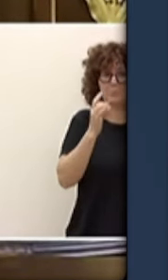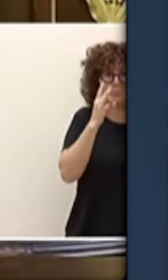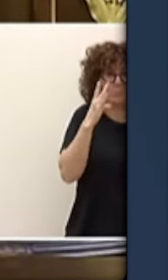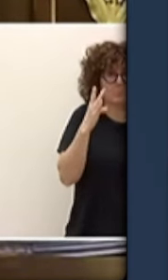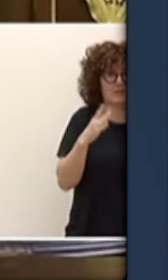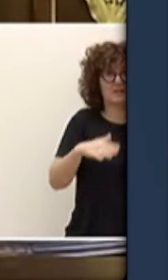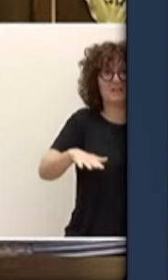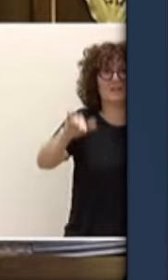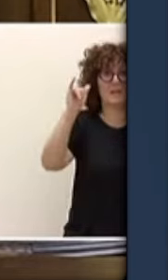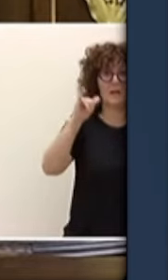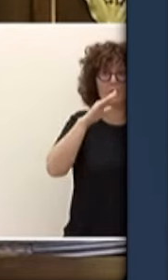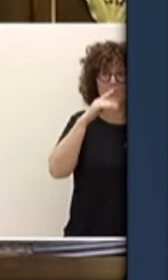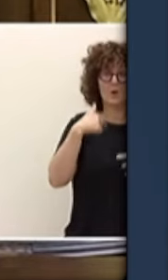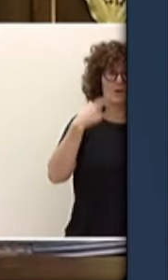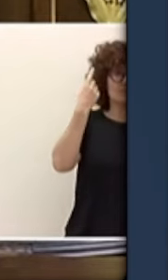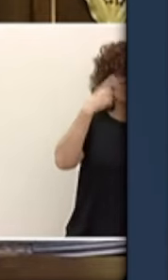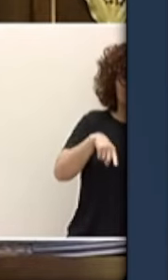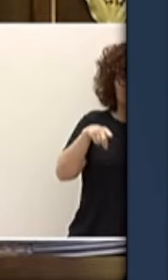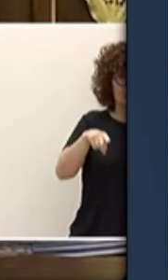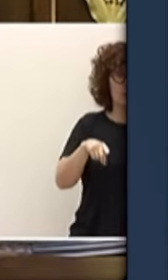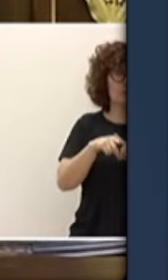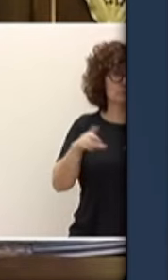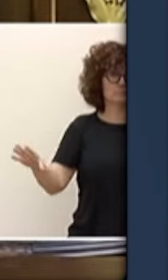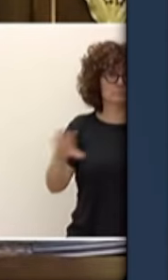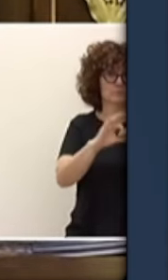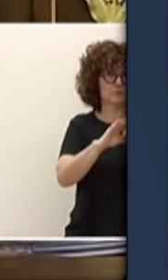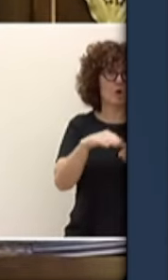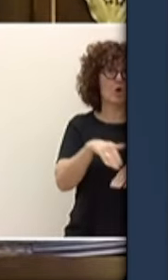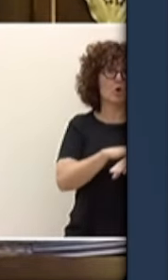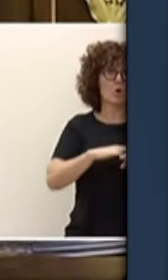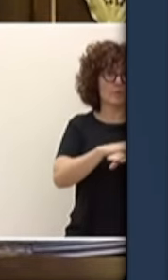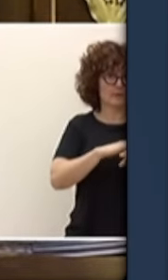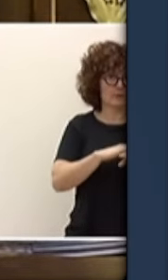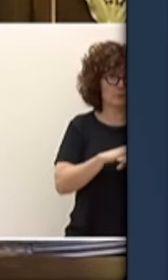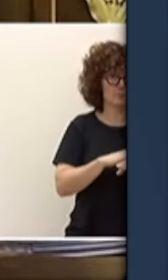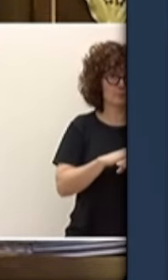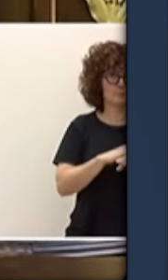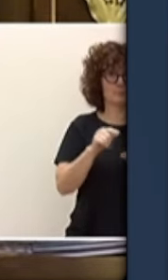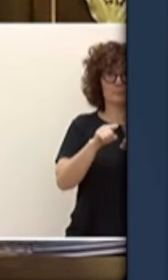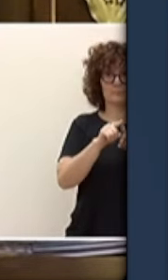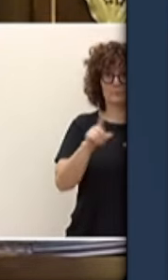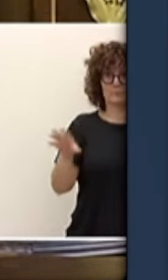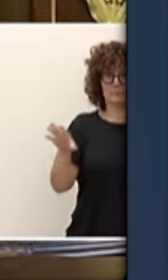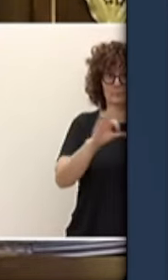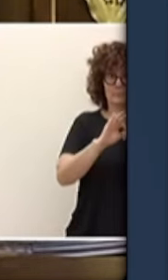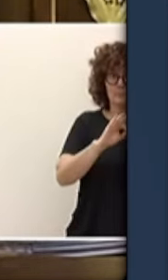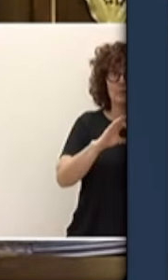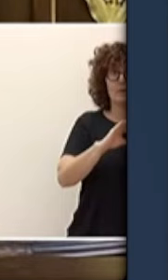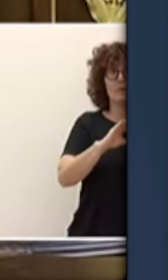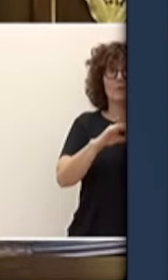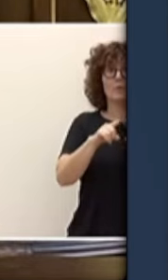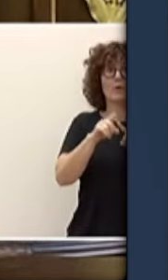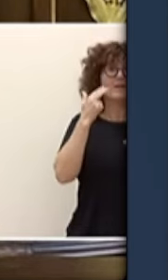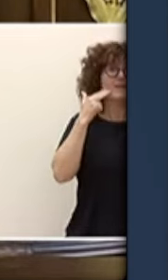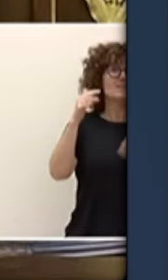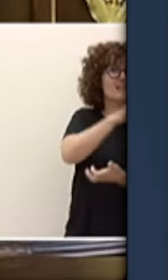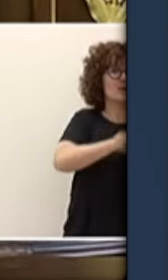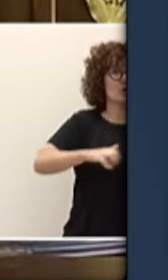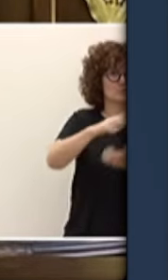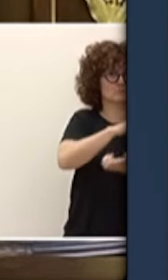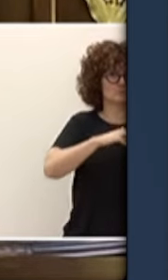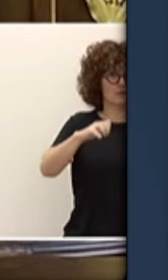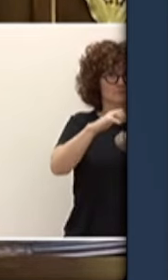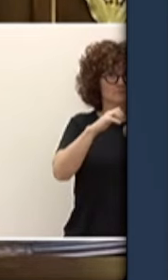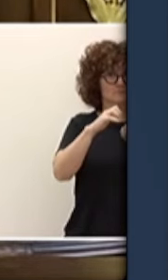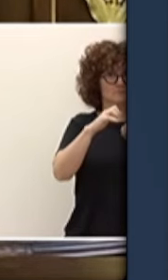desde Hamas a los talibanes o a la teocracia terrorista de Irán esos son los que aplauden